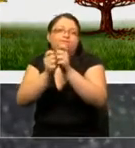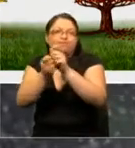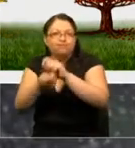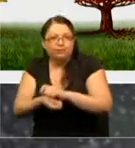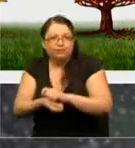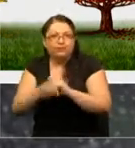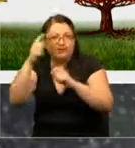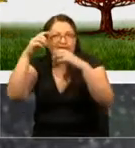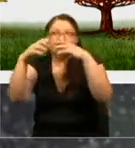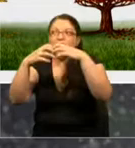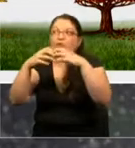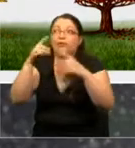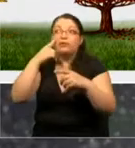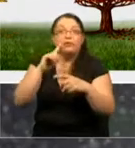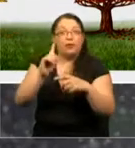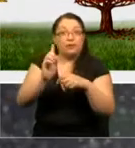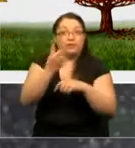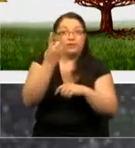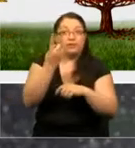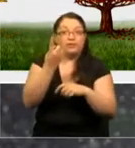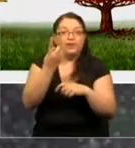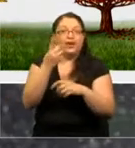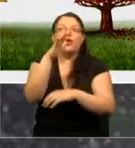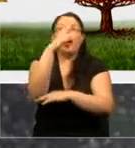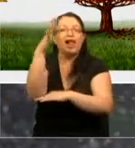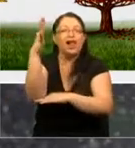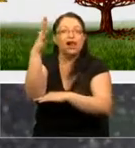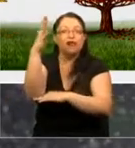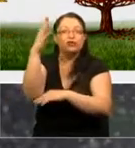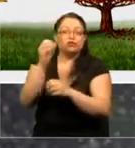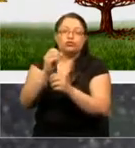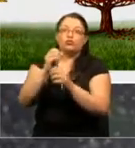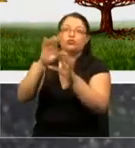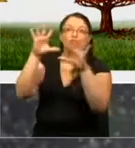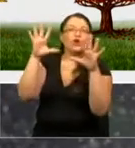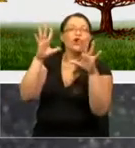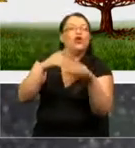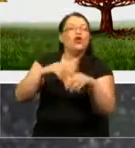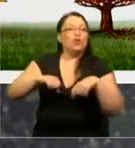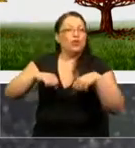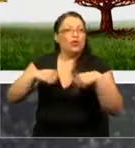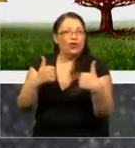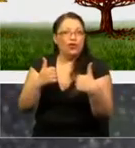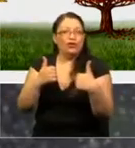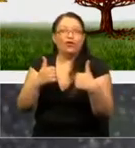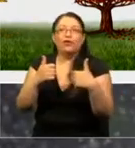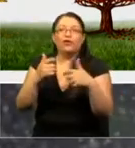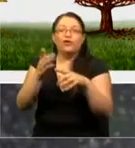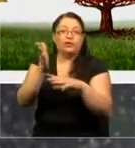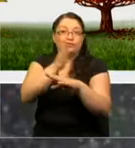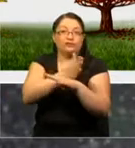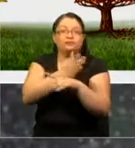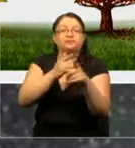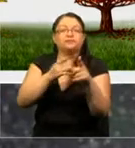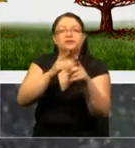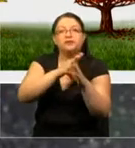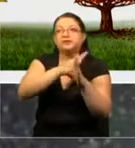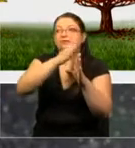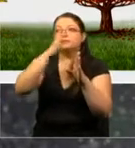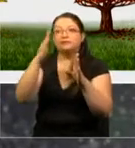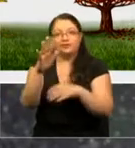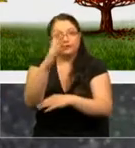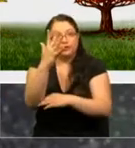Podemos ver que el órgano está, el árbol, está frondoso y muy joven en el extremo izquierdo y a medida que